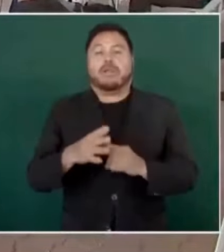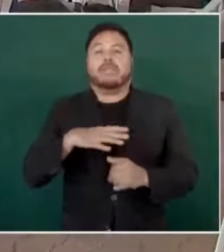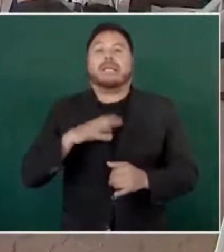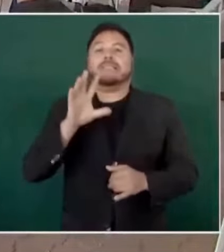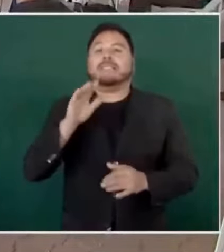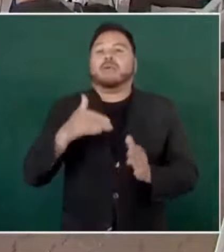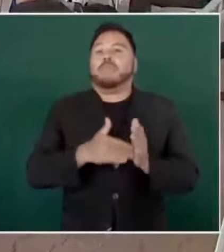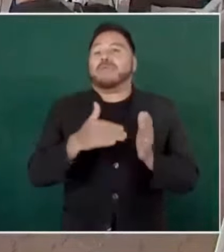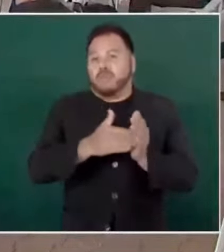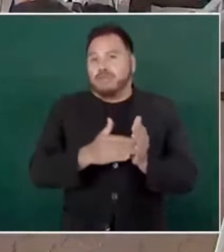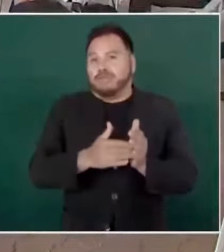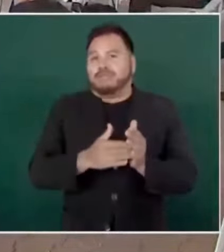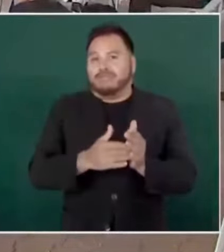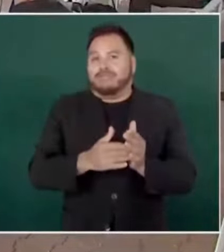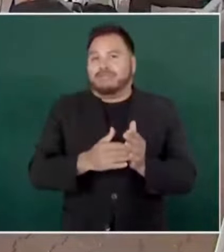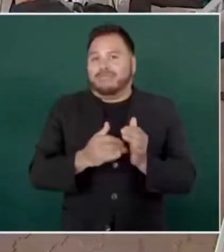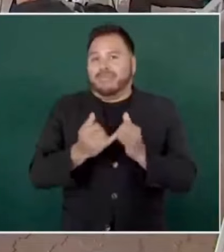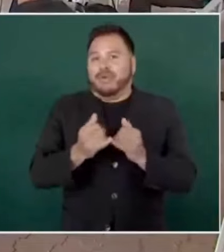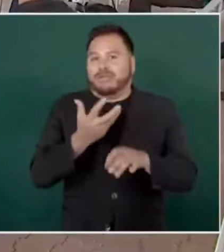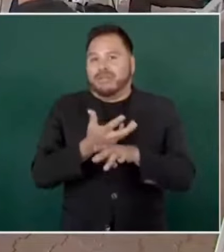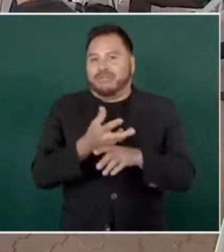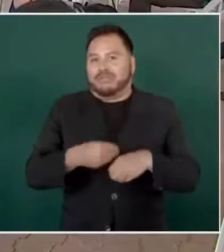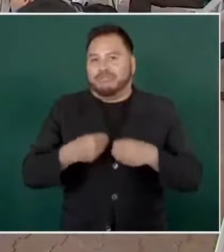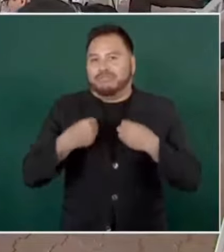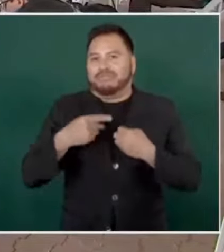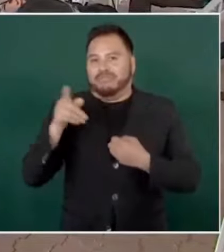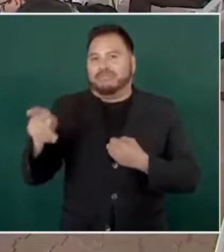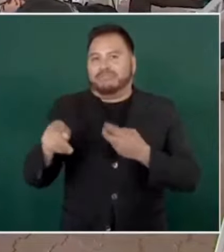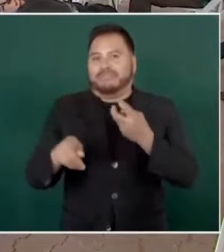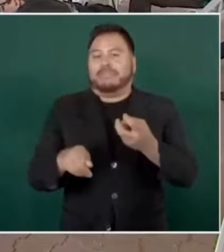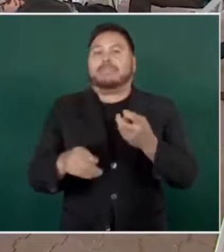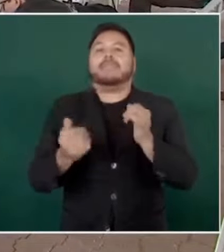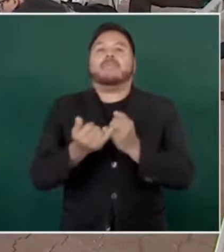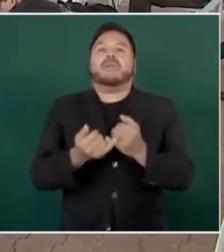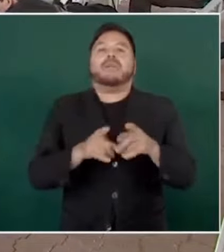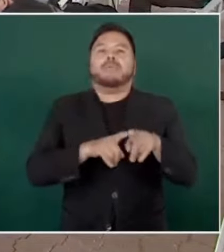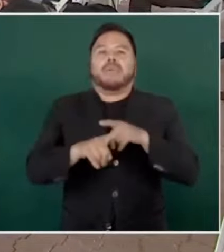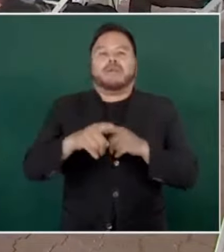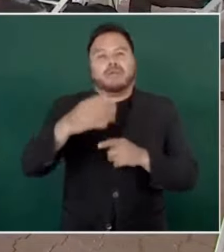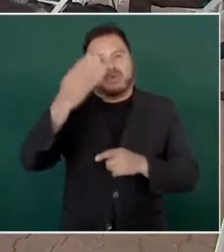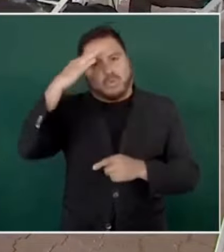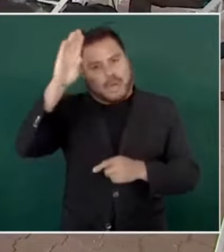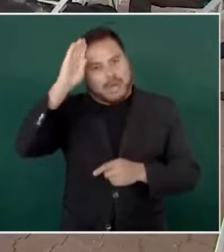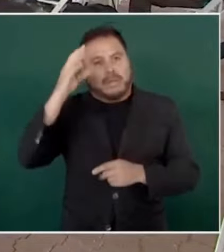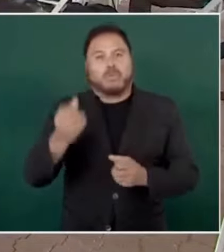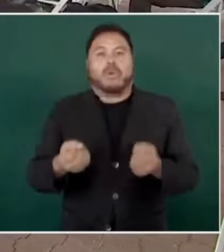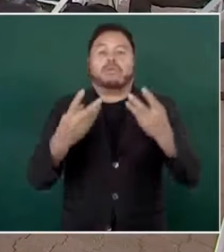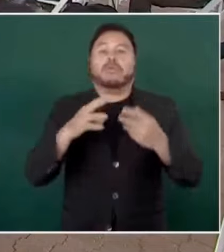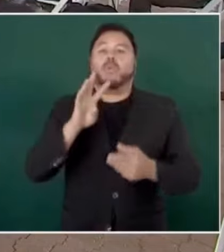millones, nuestros hermanos cubanos son cuatro millones,